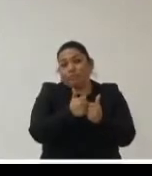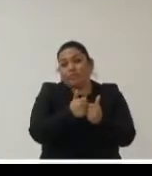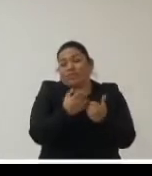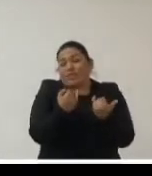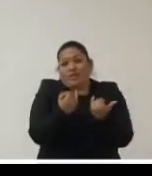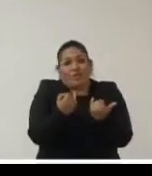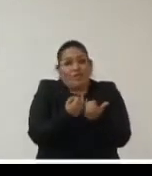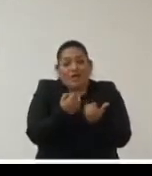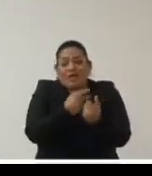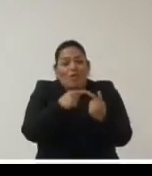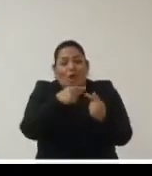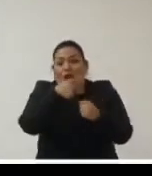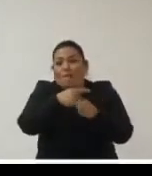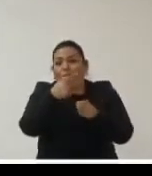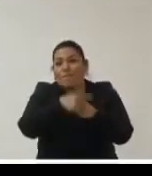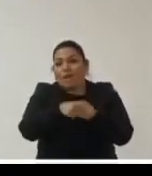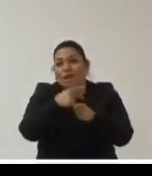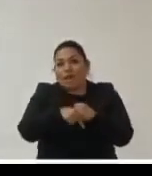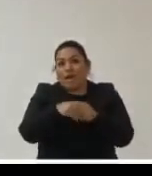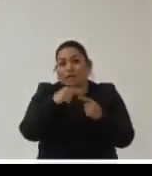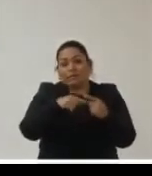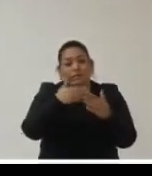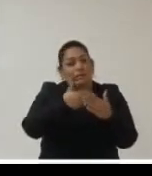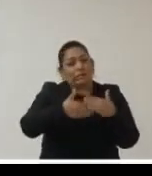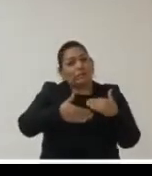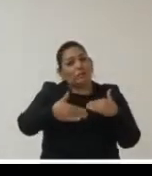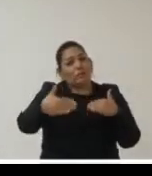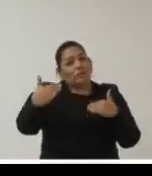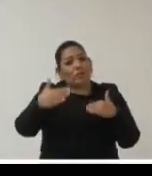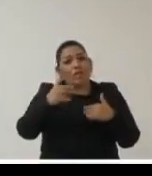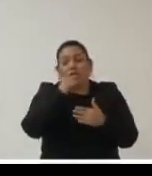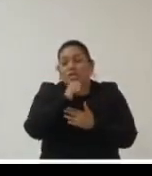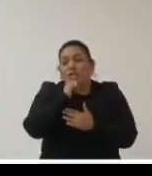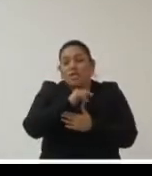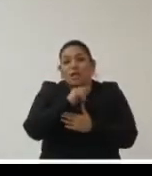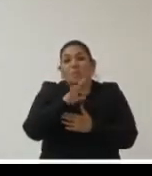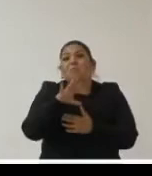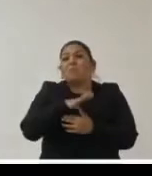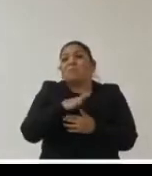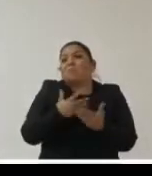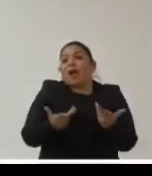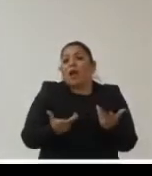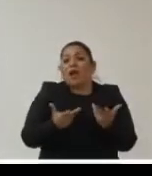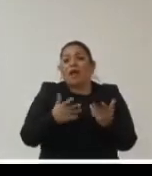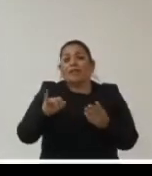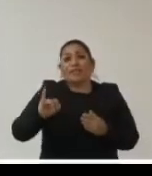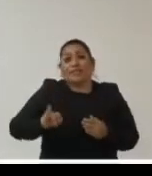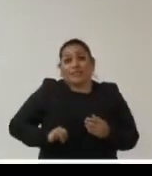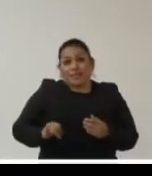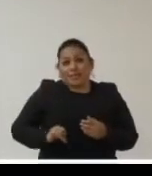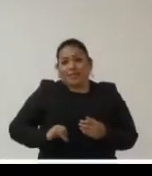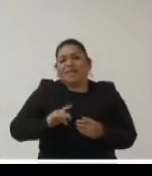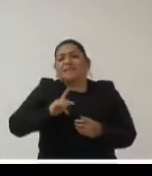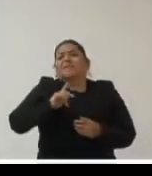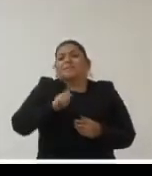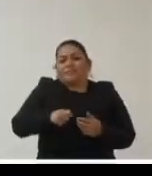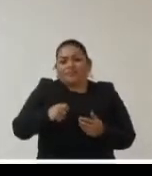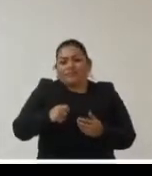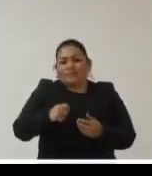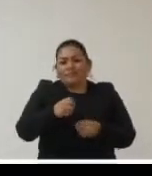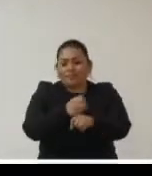es un riesgo los riesgos están los riesgos existen lo interesante es